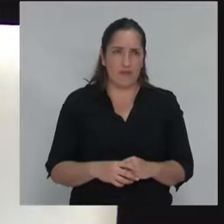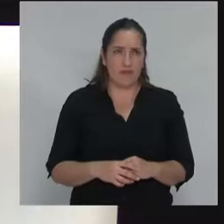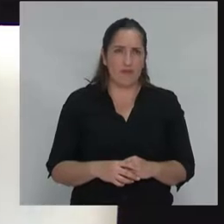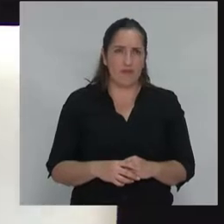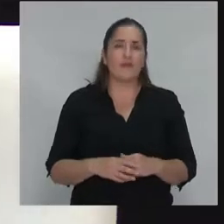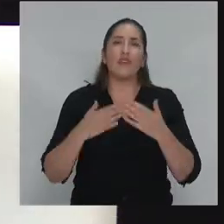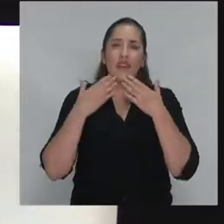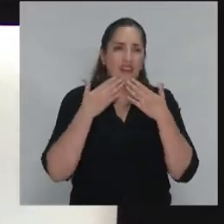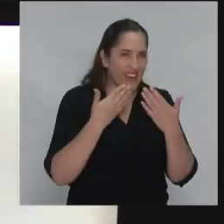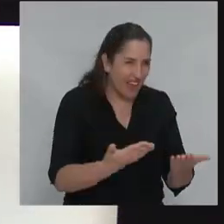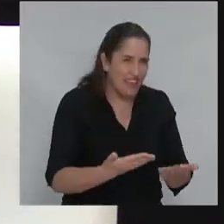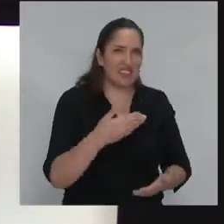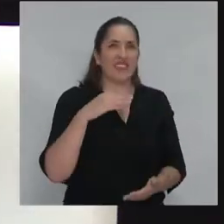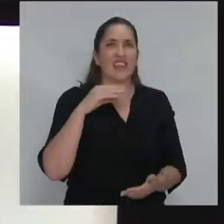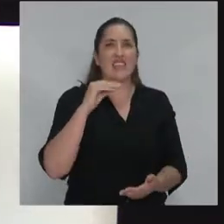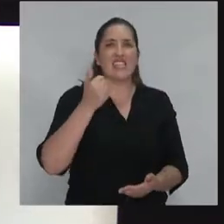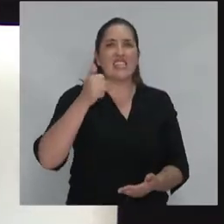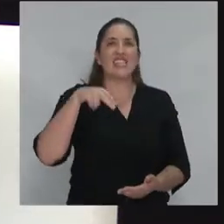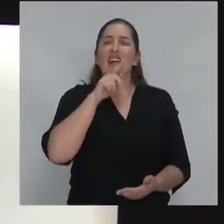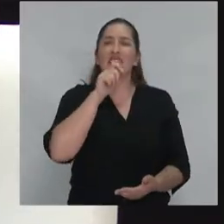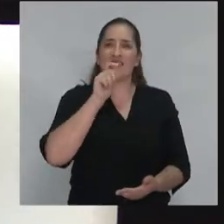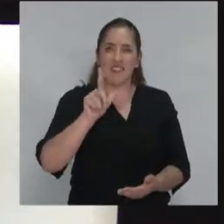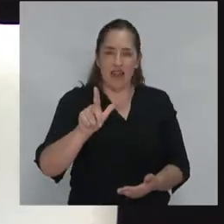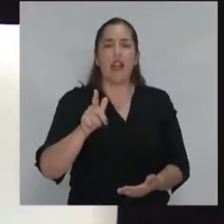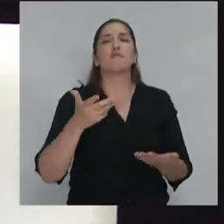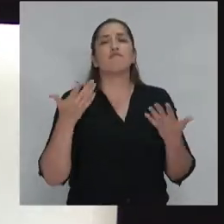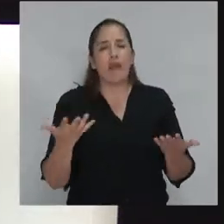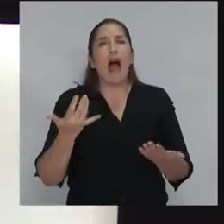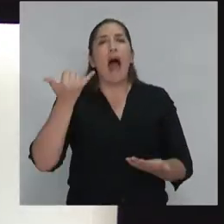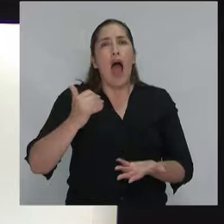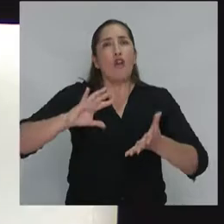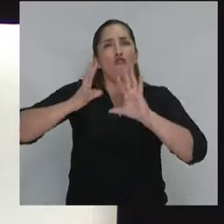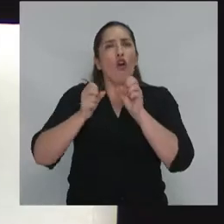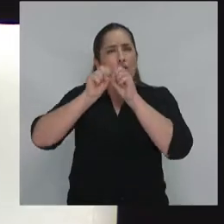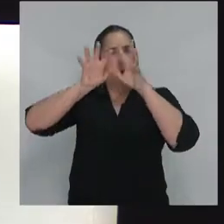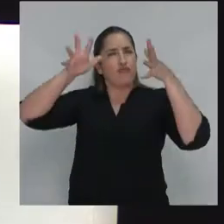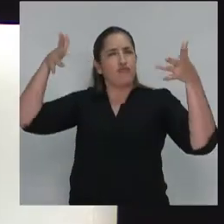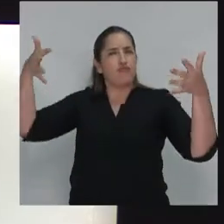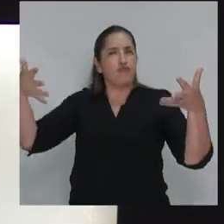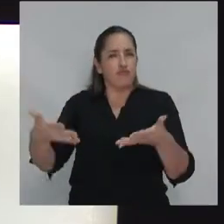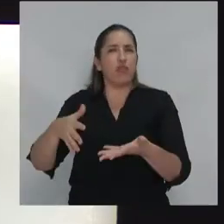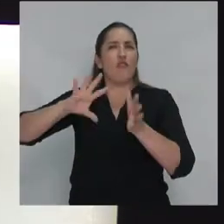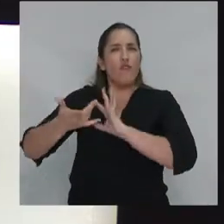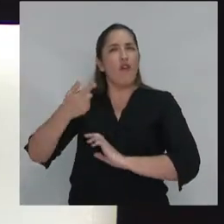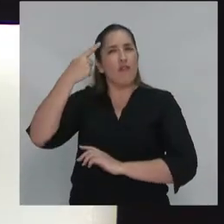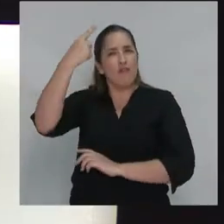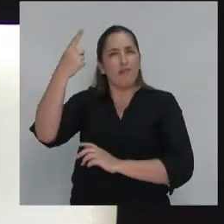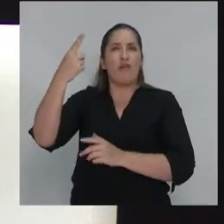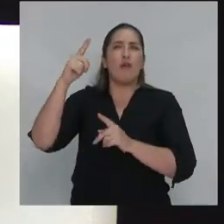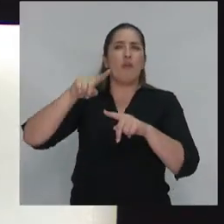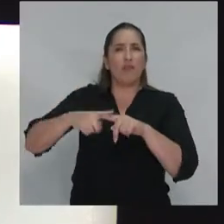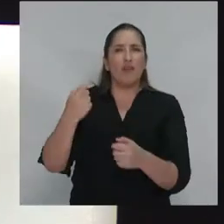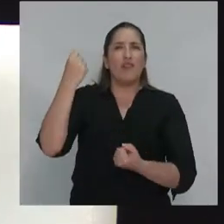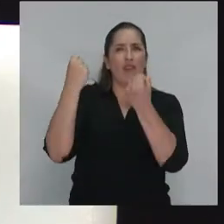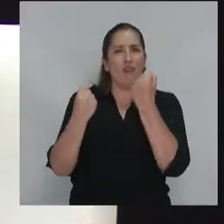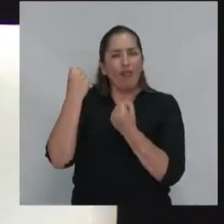Gracias, Chantal. Claro que hay alternativas a la globalización neoliberal y claro que en